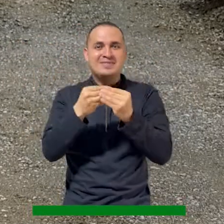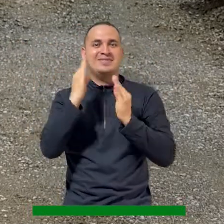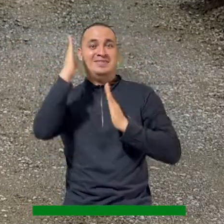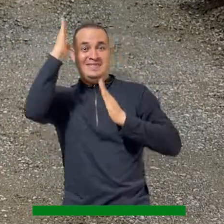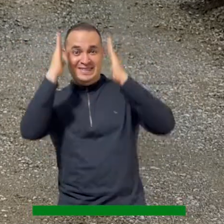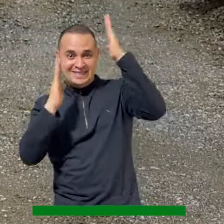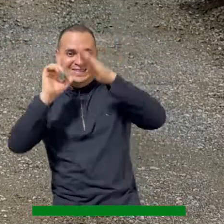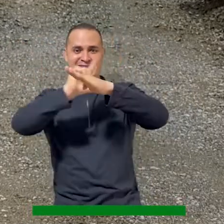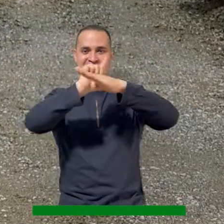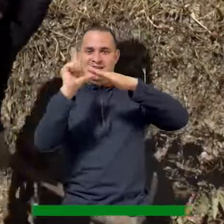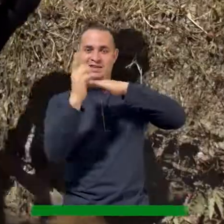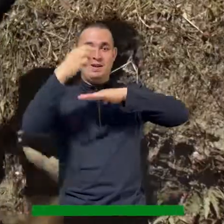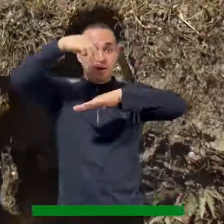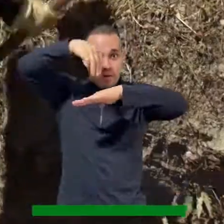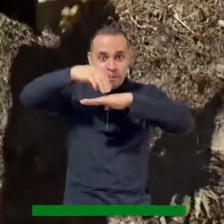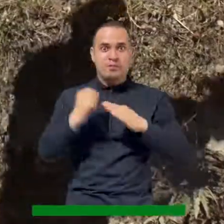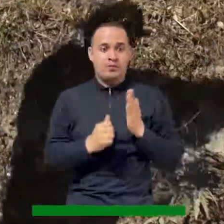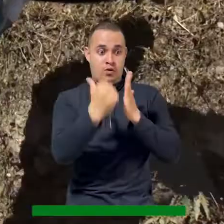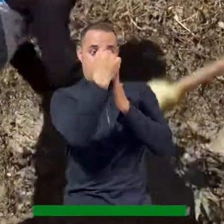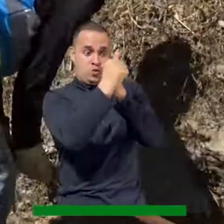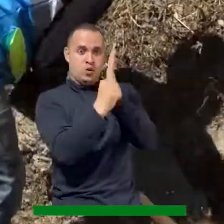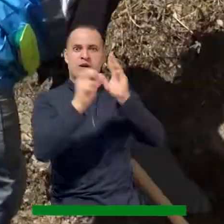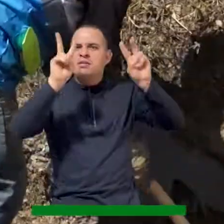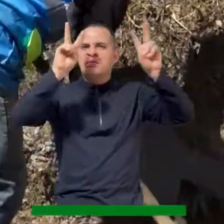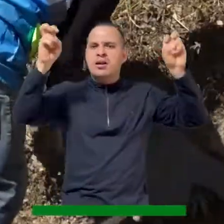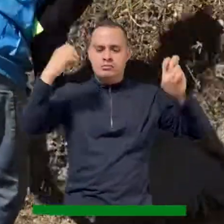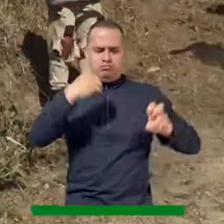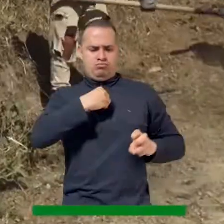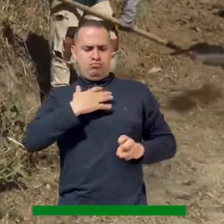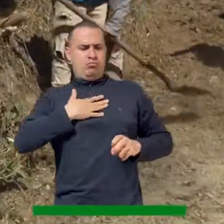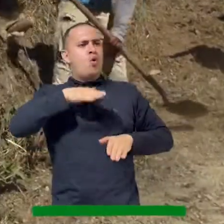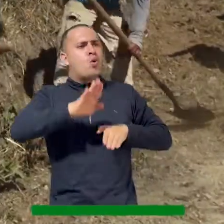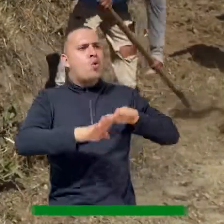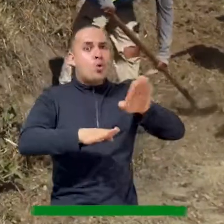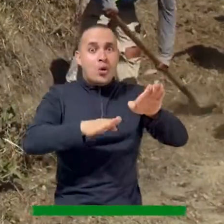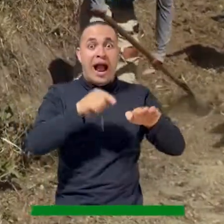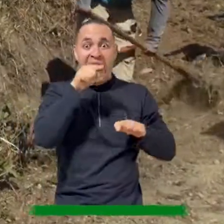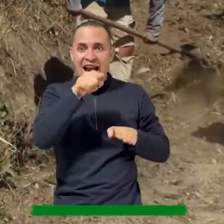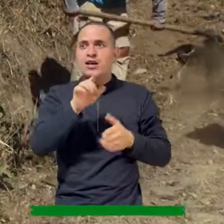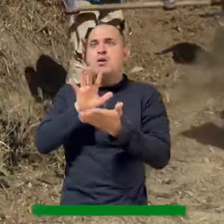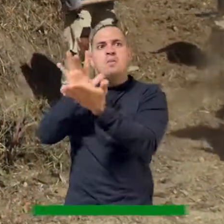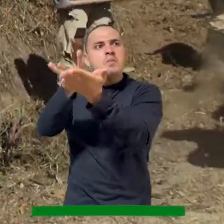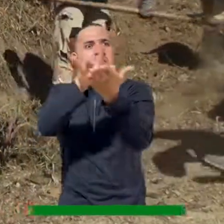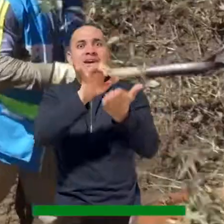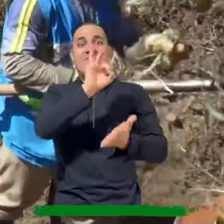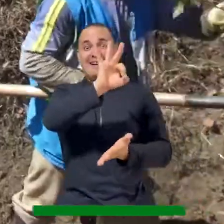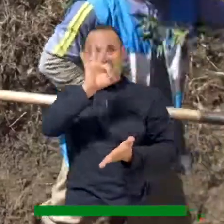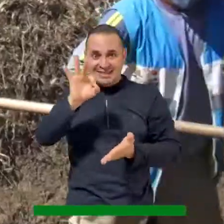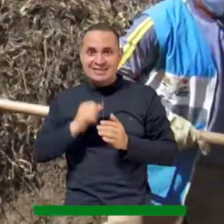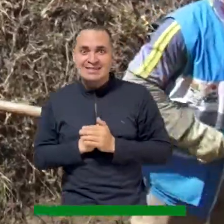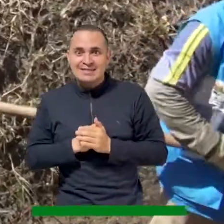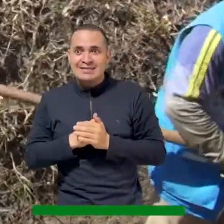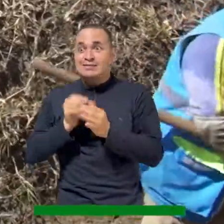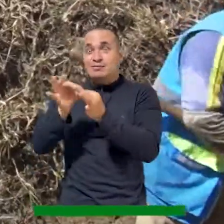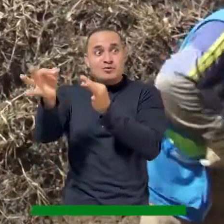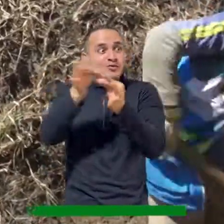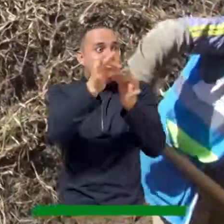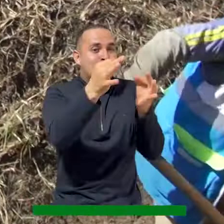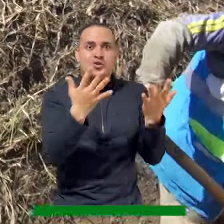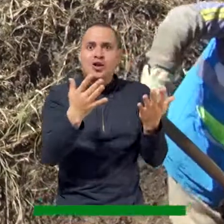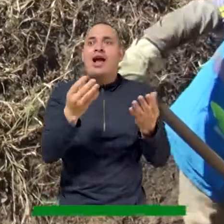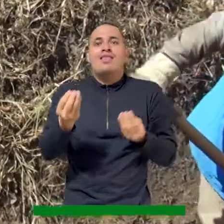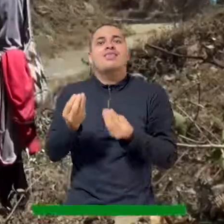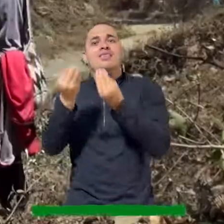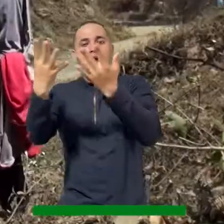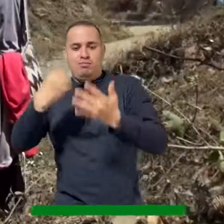Timbiquí, López de Micay. Nuestro programa Caminos de Oportunidades, con presencia en 33 municipios. Caminos de Oportunidades